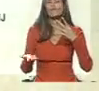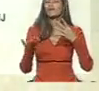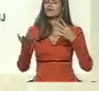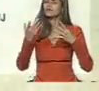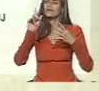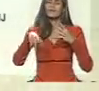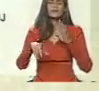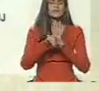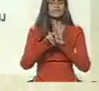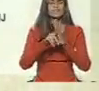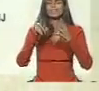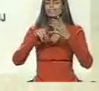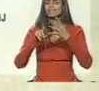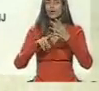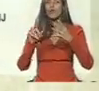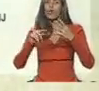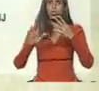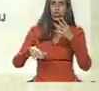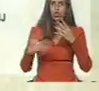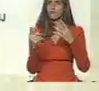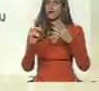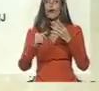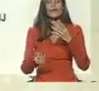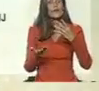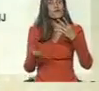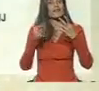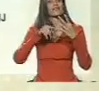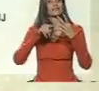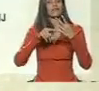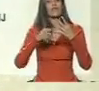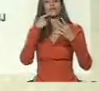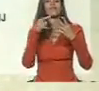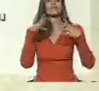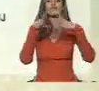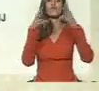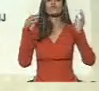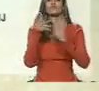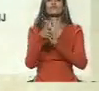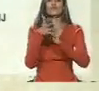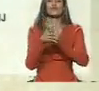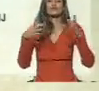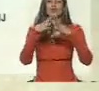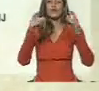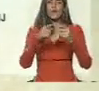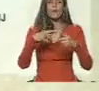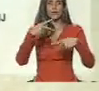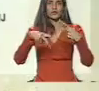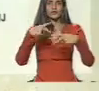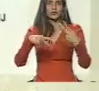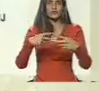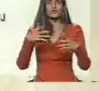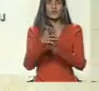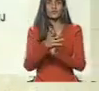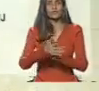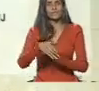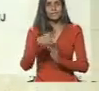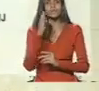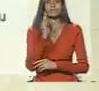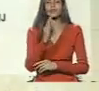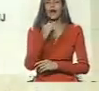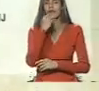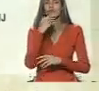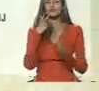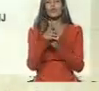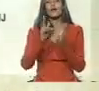código, y no por ser el último va a ser el menos importante, es definir todo lo que tiene que ver con el proceso de la pena, del cumplimiento de la pena